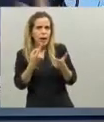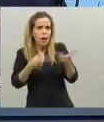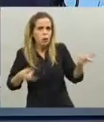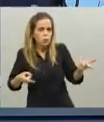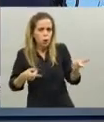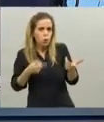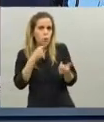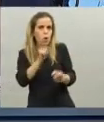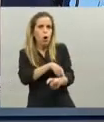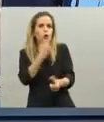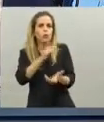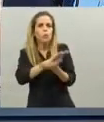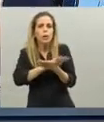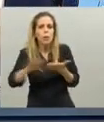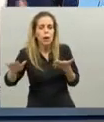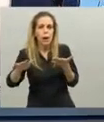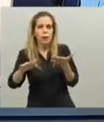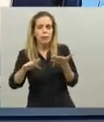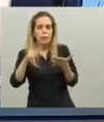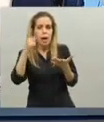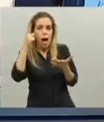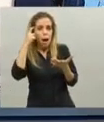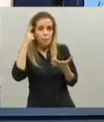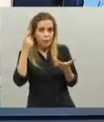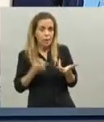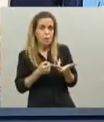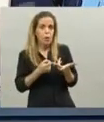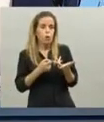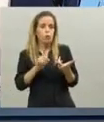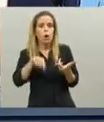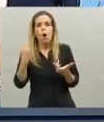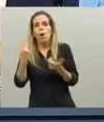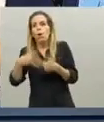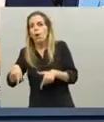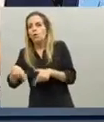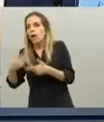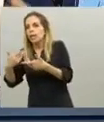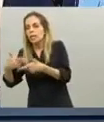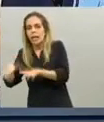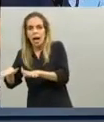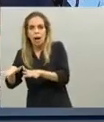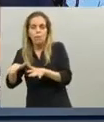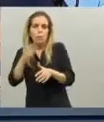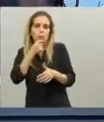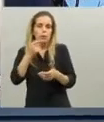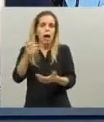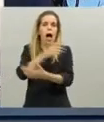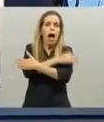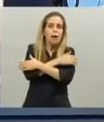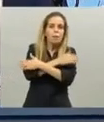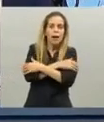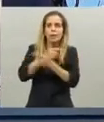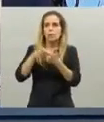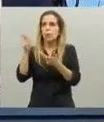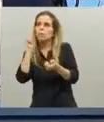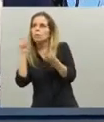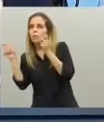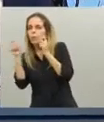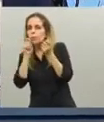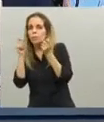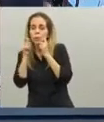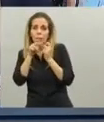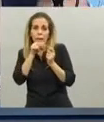las nuevas costumbres que hemos adquirido las que hemos abandonado tan lindas y tan arraigadas los abrazos no lo hacemos más